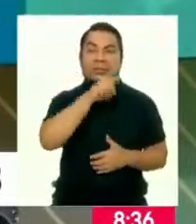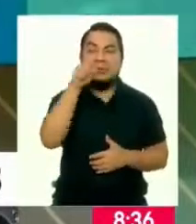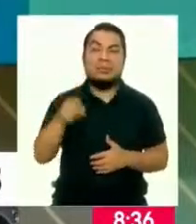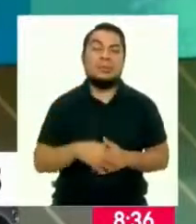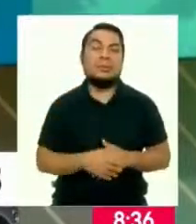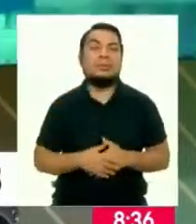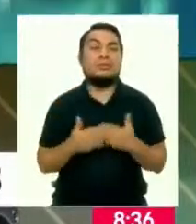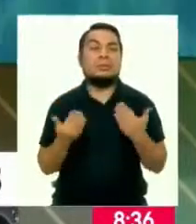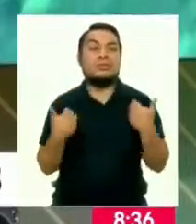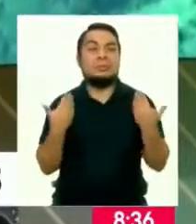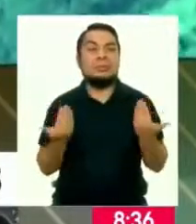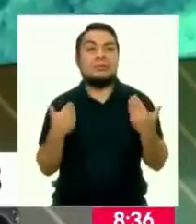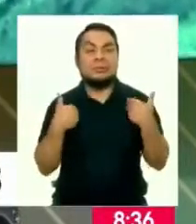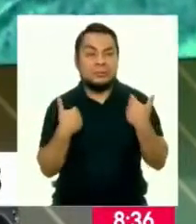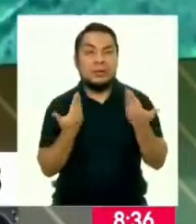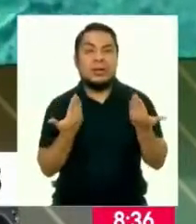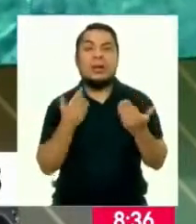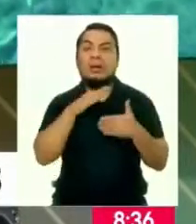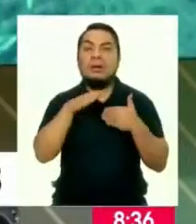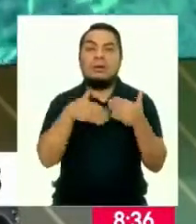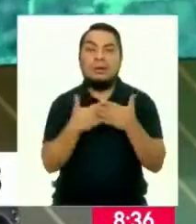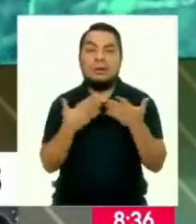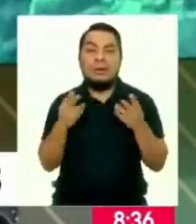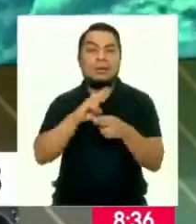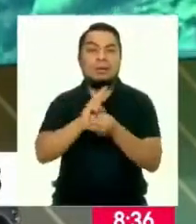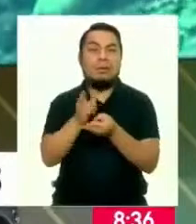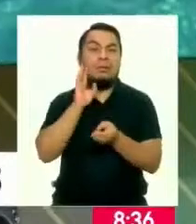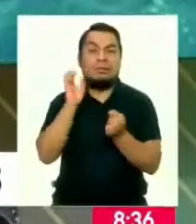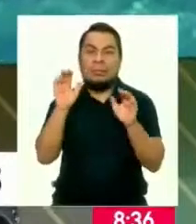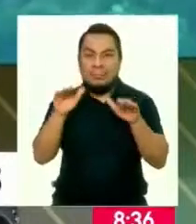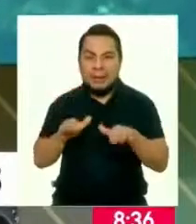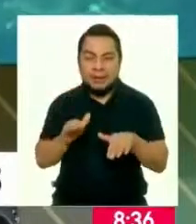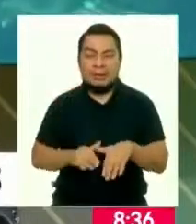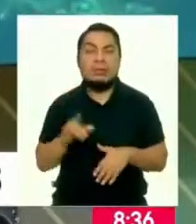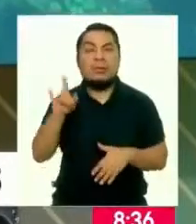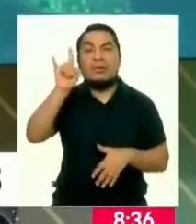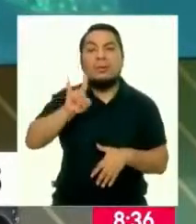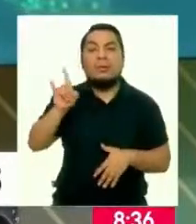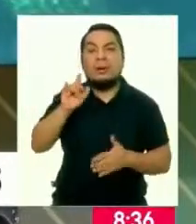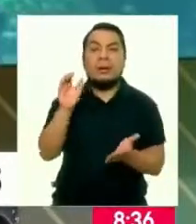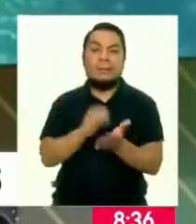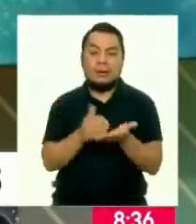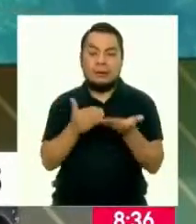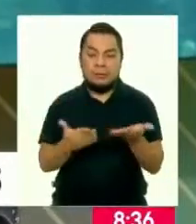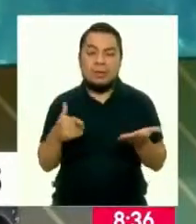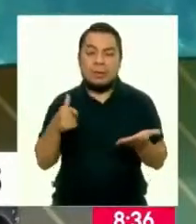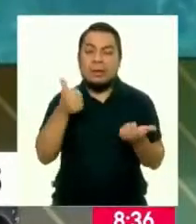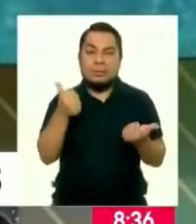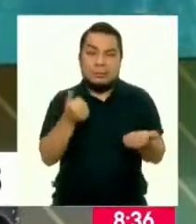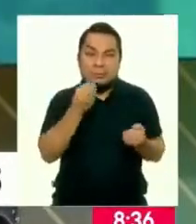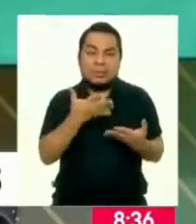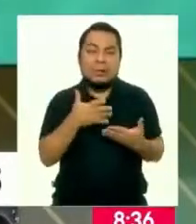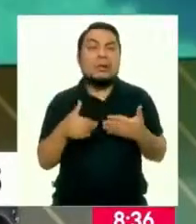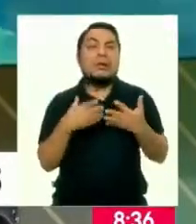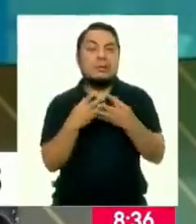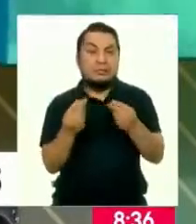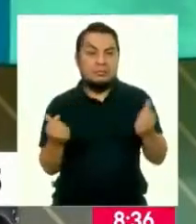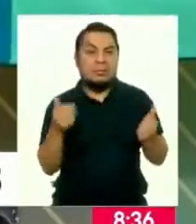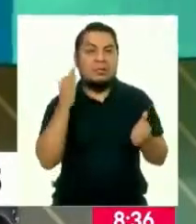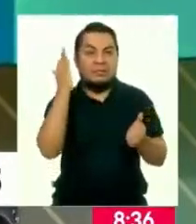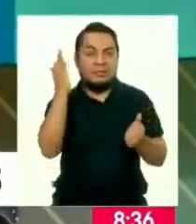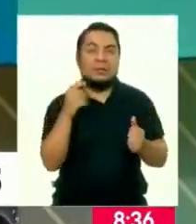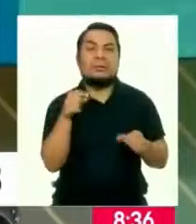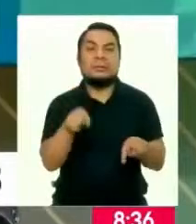tener menos cuantidad de residuos, por ejemplo, y que se usen estos materiales que sean biodegradables y